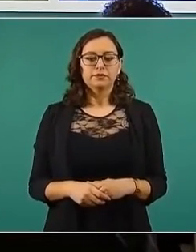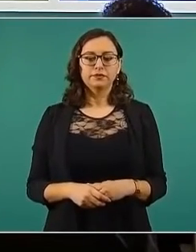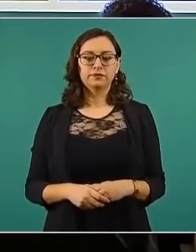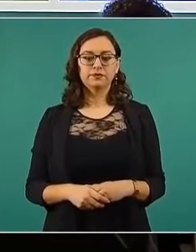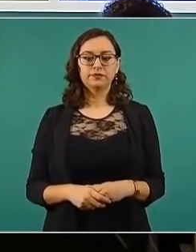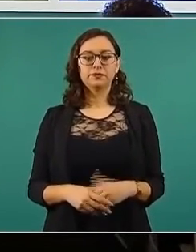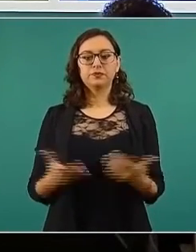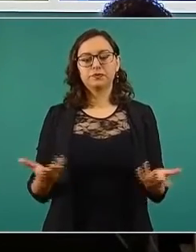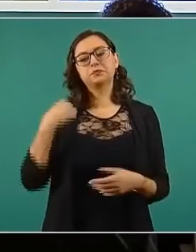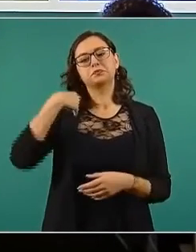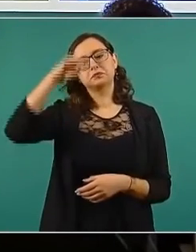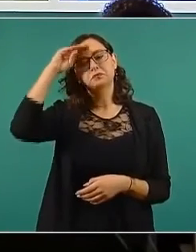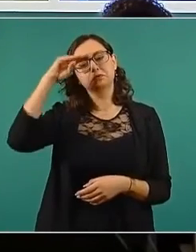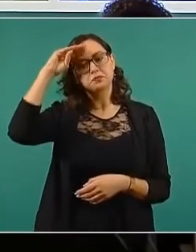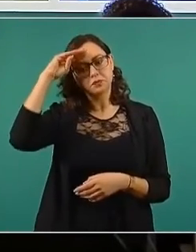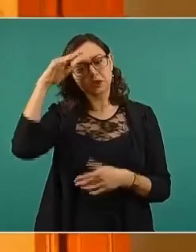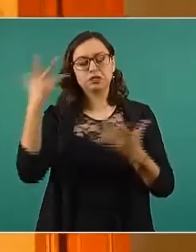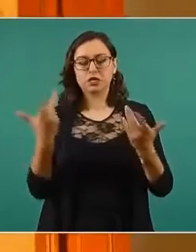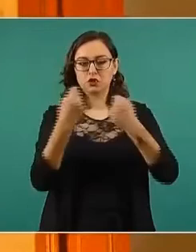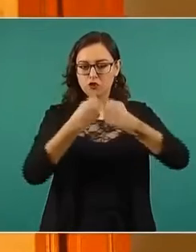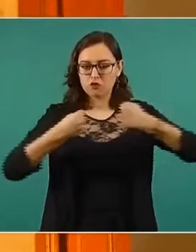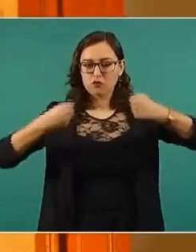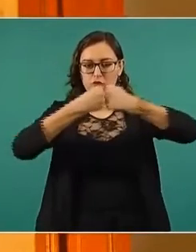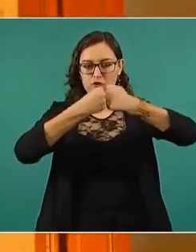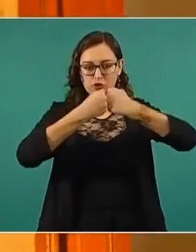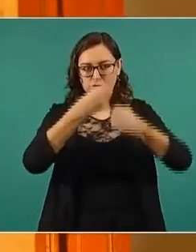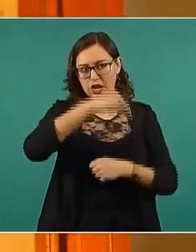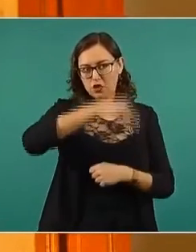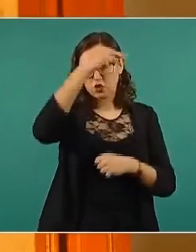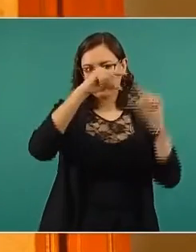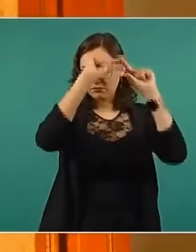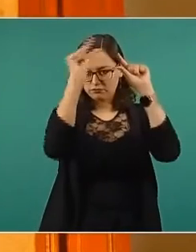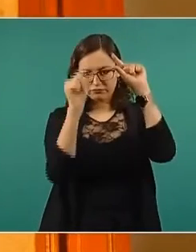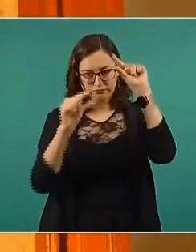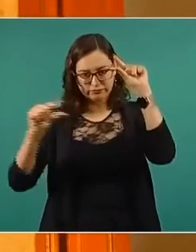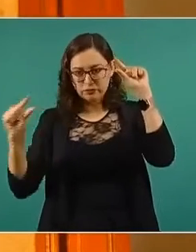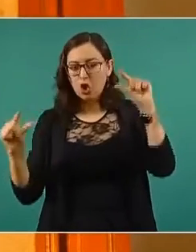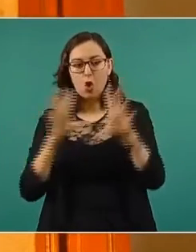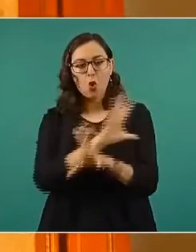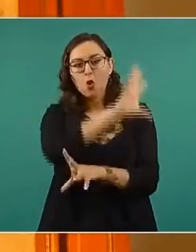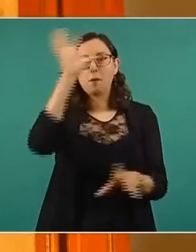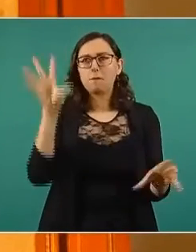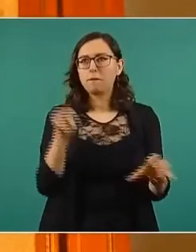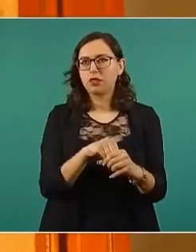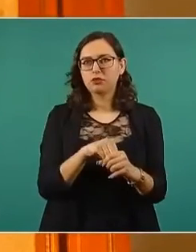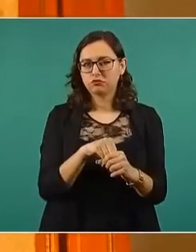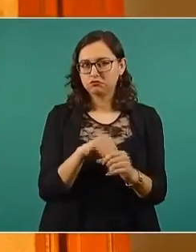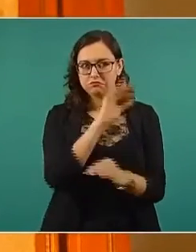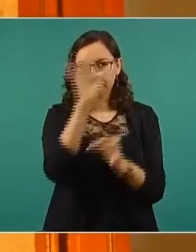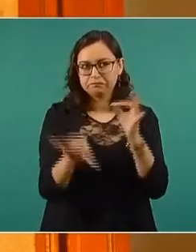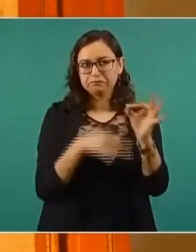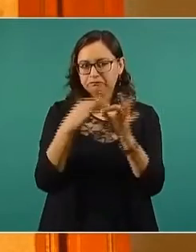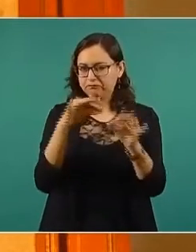pues, concluir este programa en los primeros días de agosto. Estamos pensando